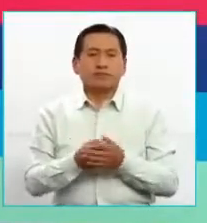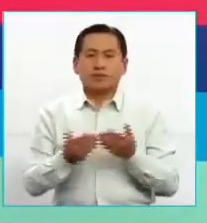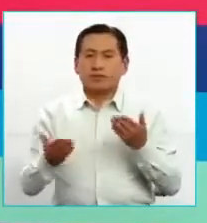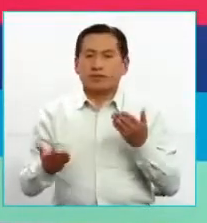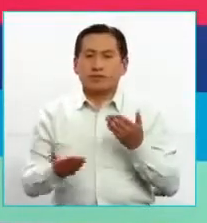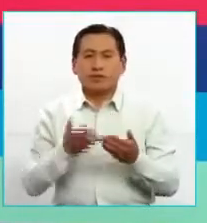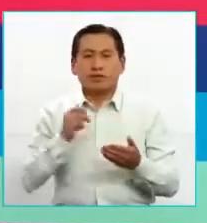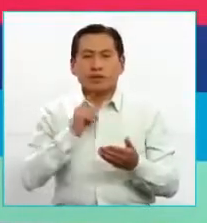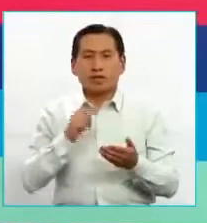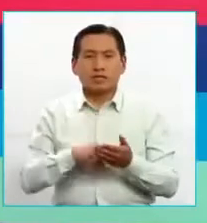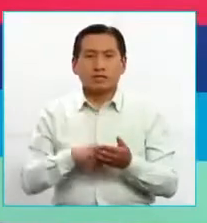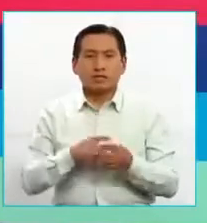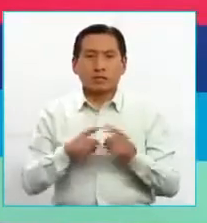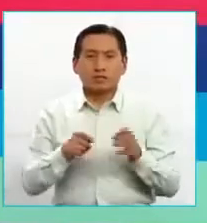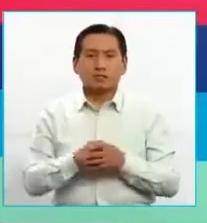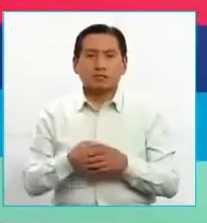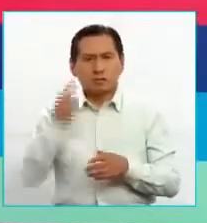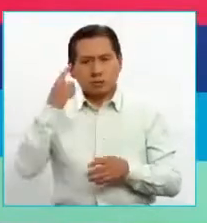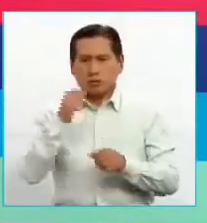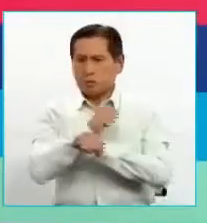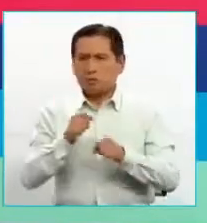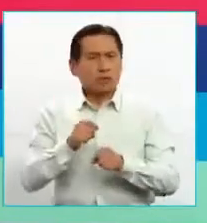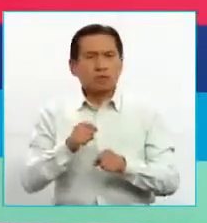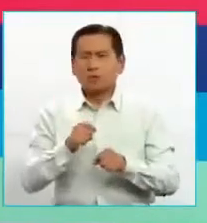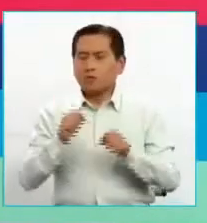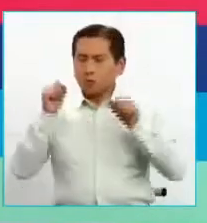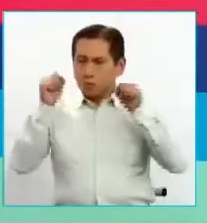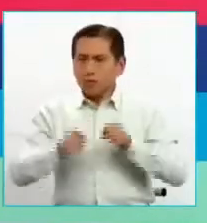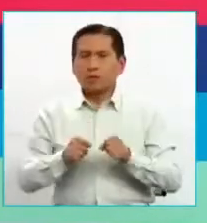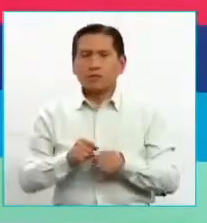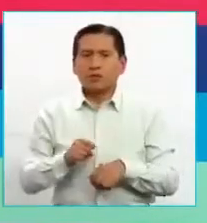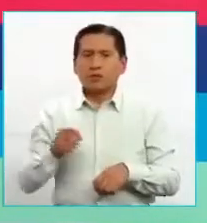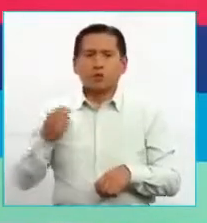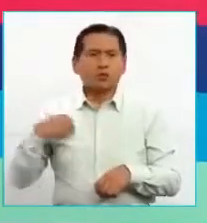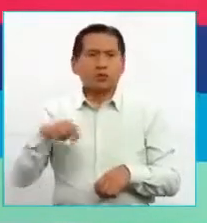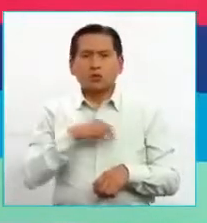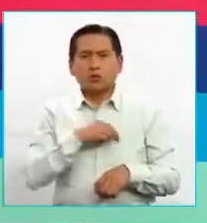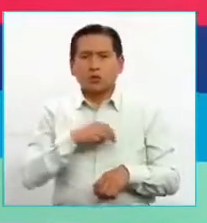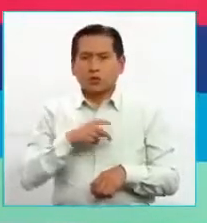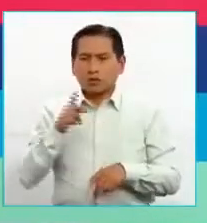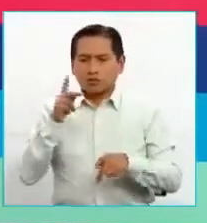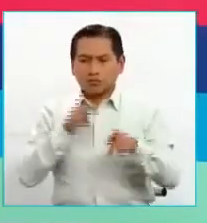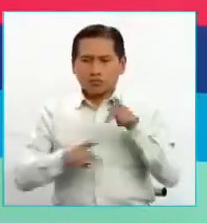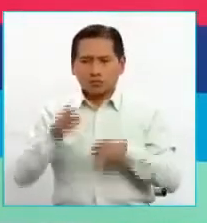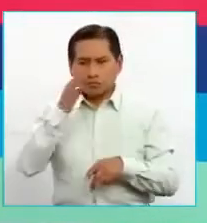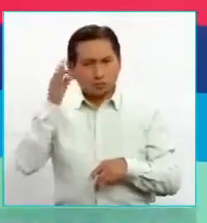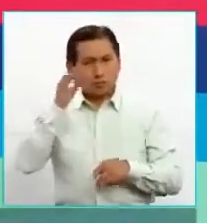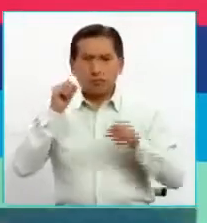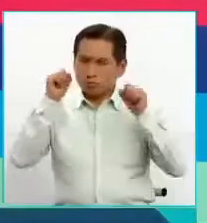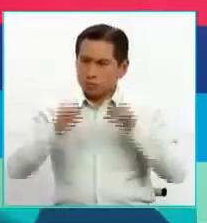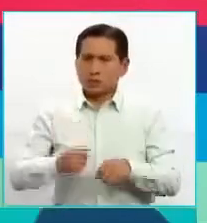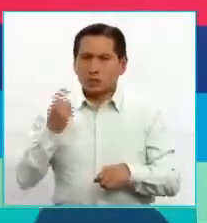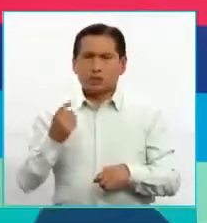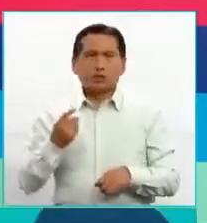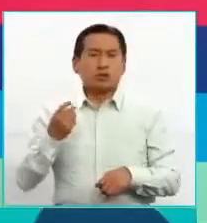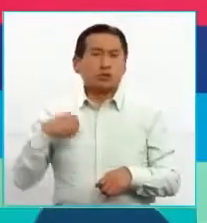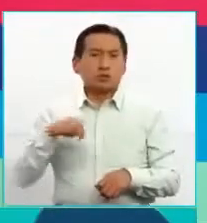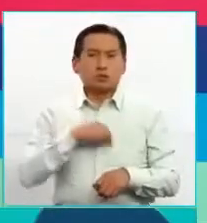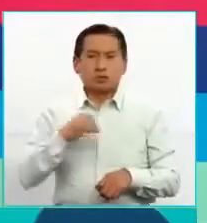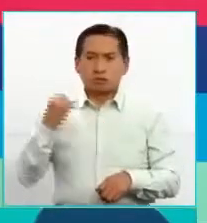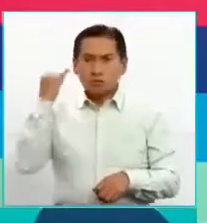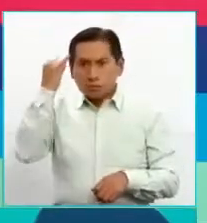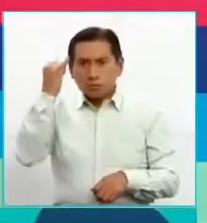fácil, pero tampoco es imposible. se puede. Los pueblos siempre hemos podido y hemos, cuando nos